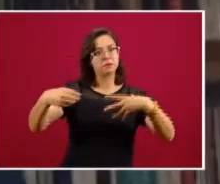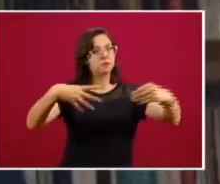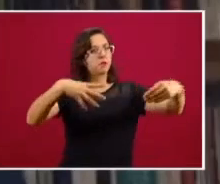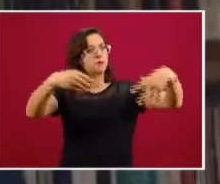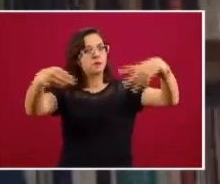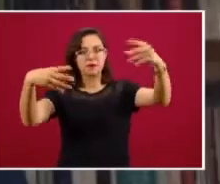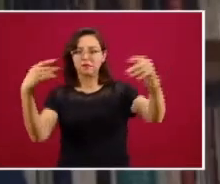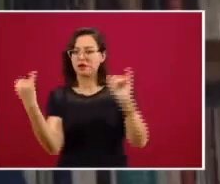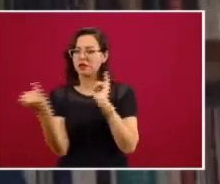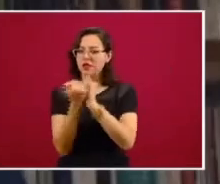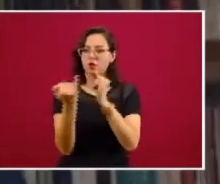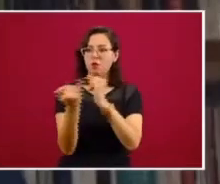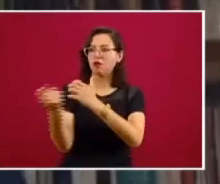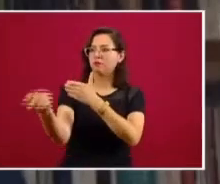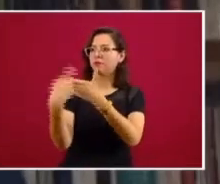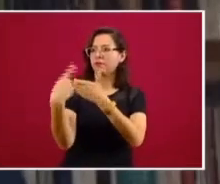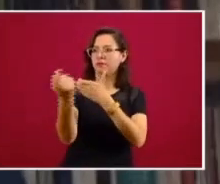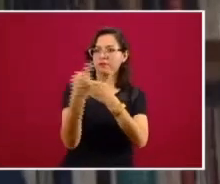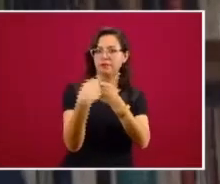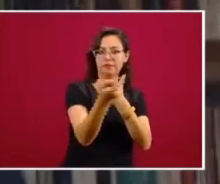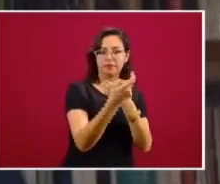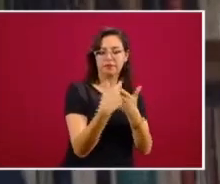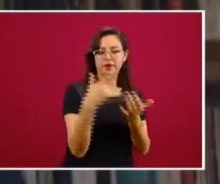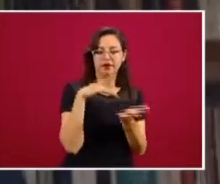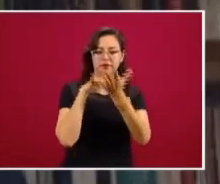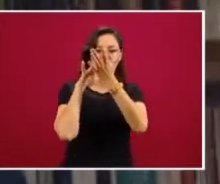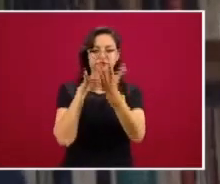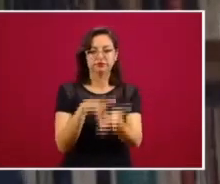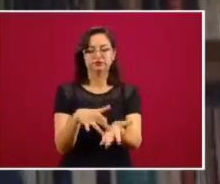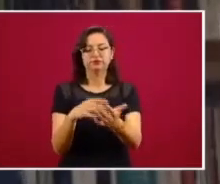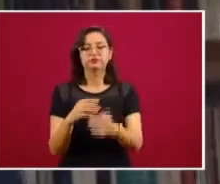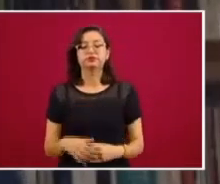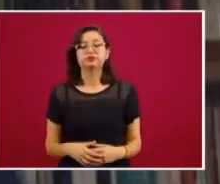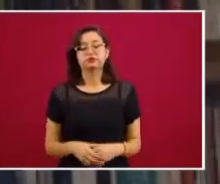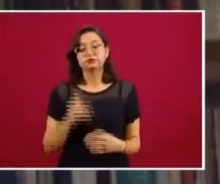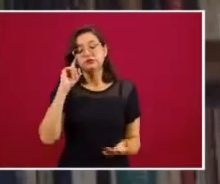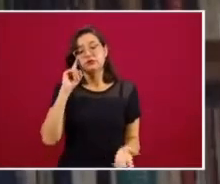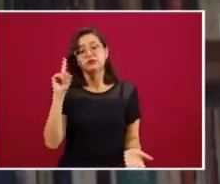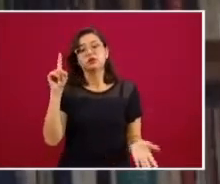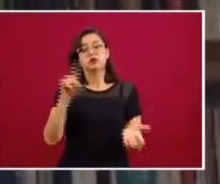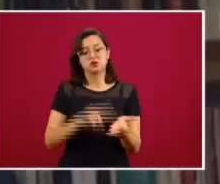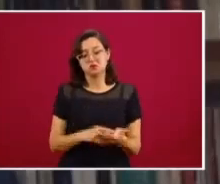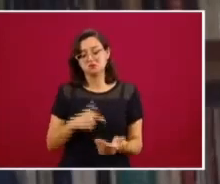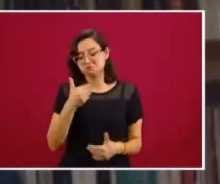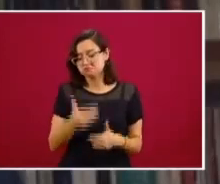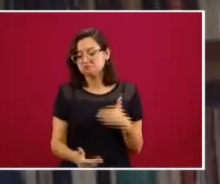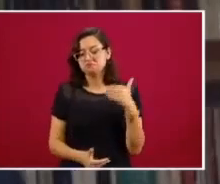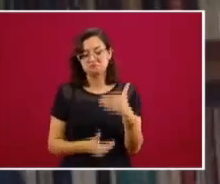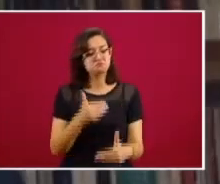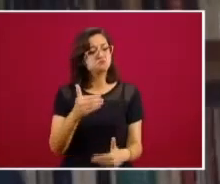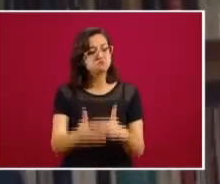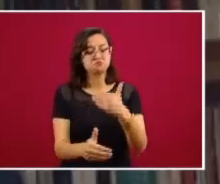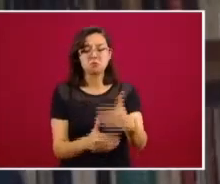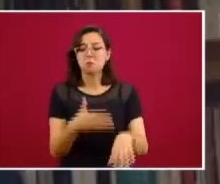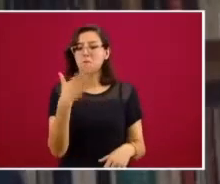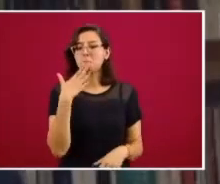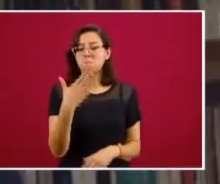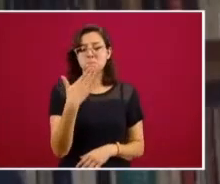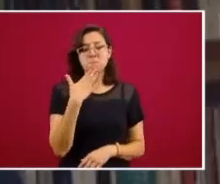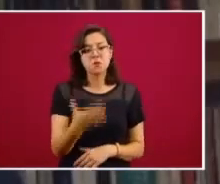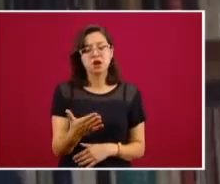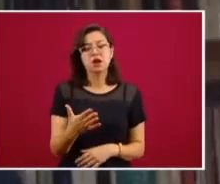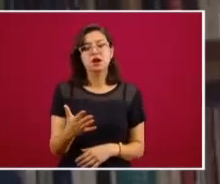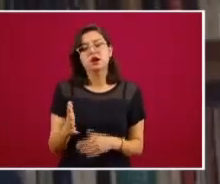pedirles que se sumen a nuestra causa. Yo creo que se ha avanzado bien, y hacemos